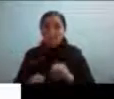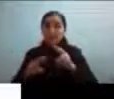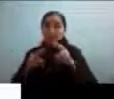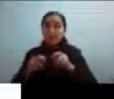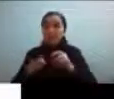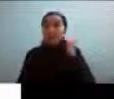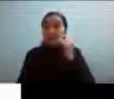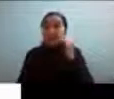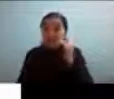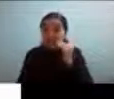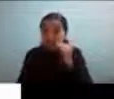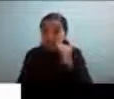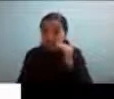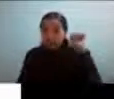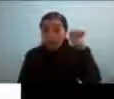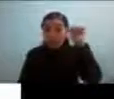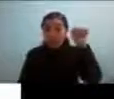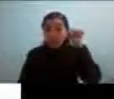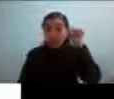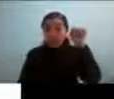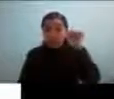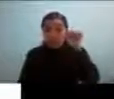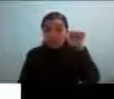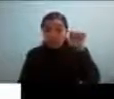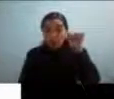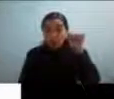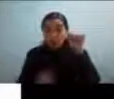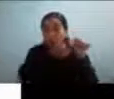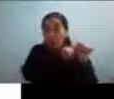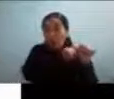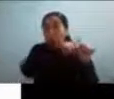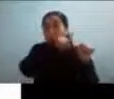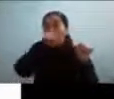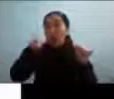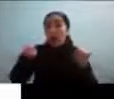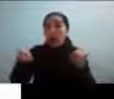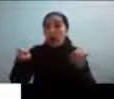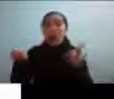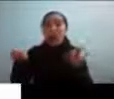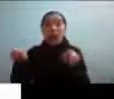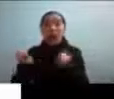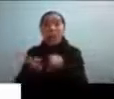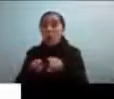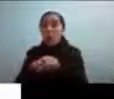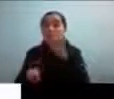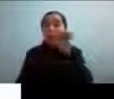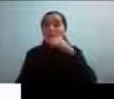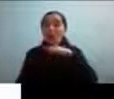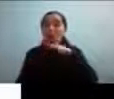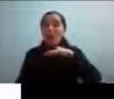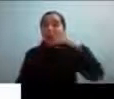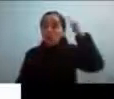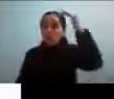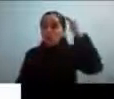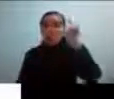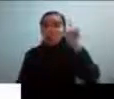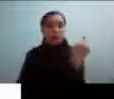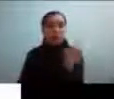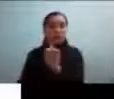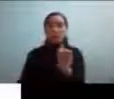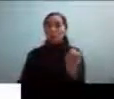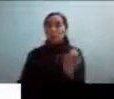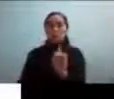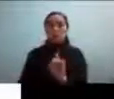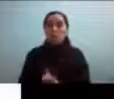autistas no son directamente generalizables a la población adulta y ese es un primer punto que es muy importante porque la gran mayoría